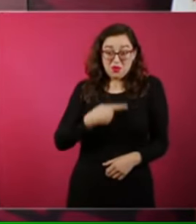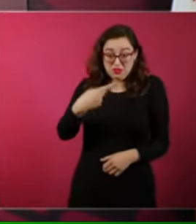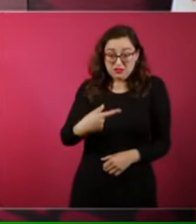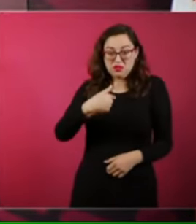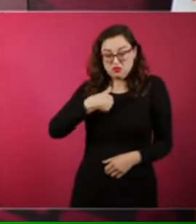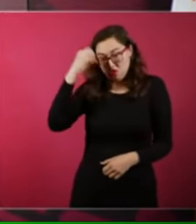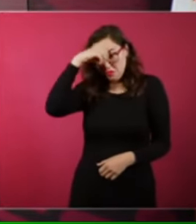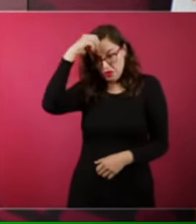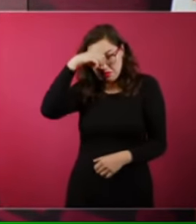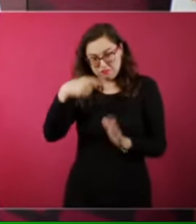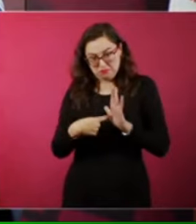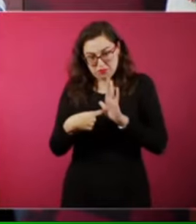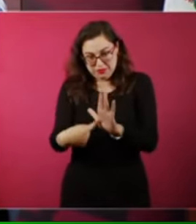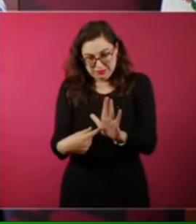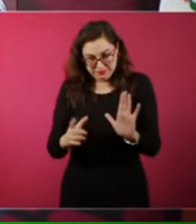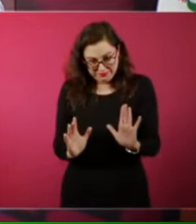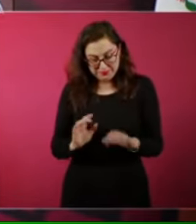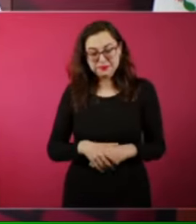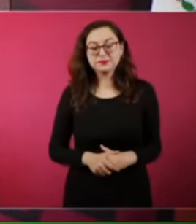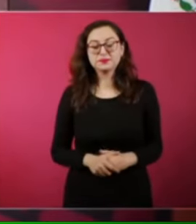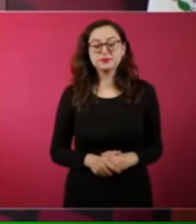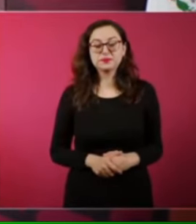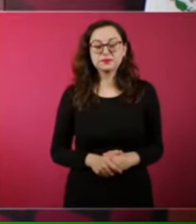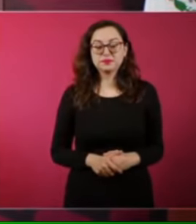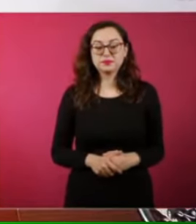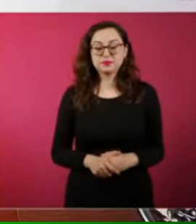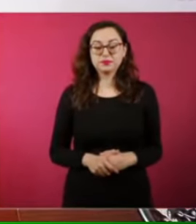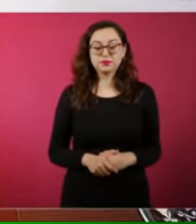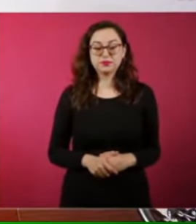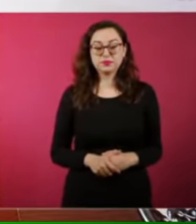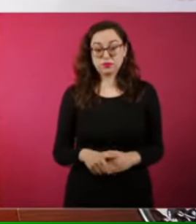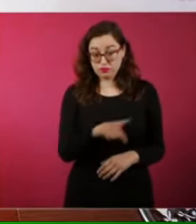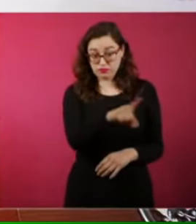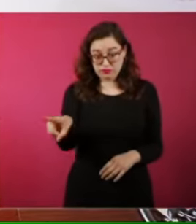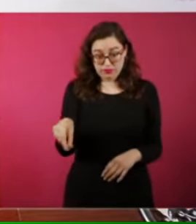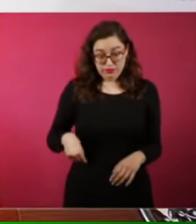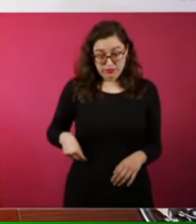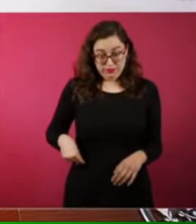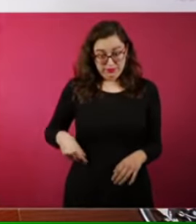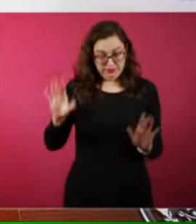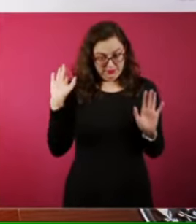yo doy mi opinión. Si acaso los culpables son ustedes.